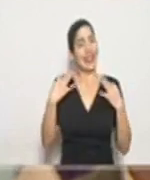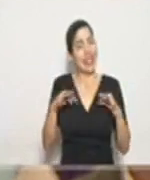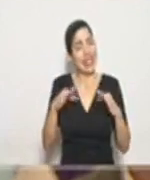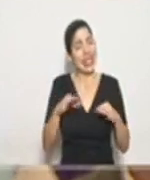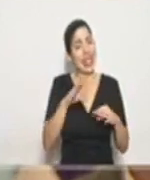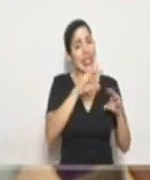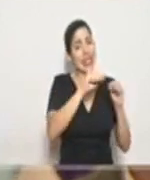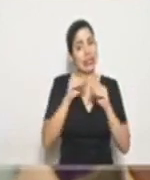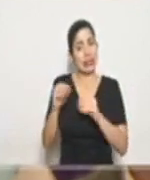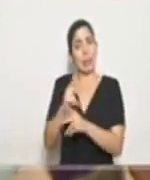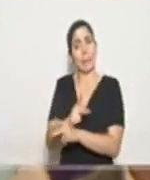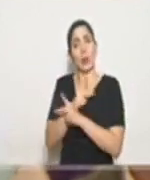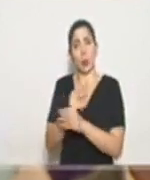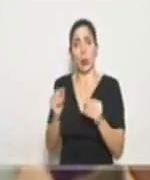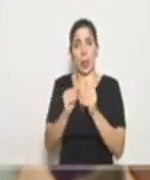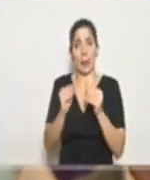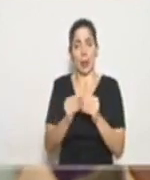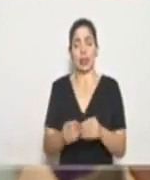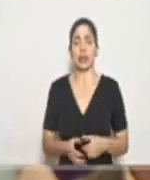tenemos que tratar de protegerlos más.